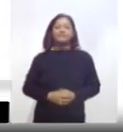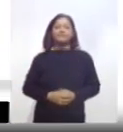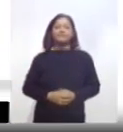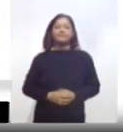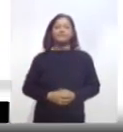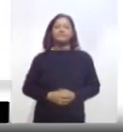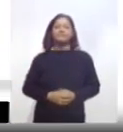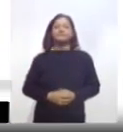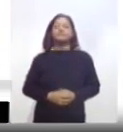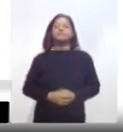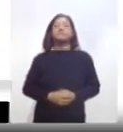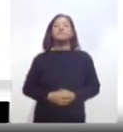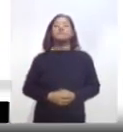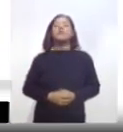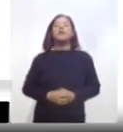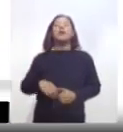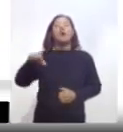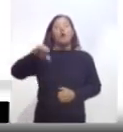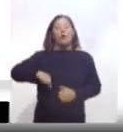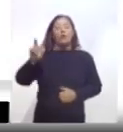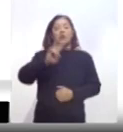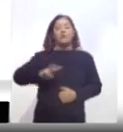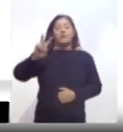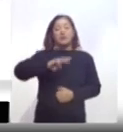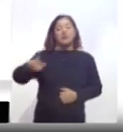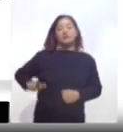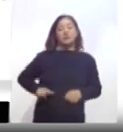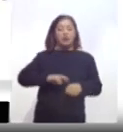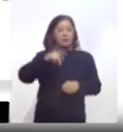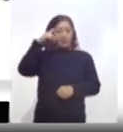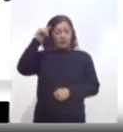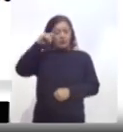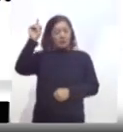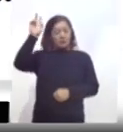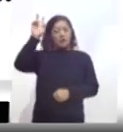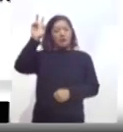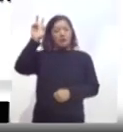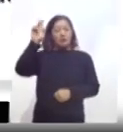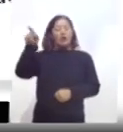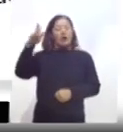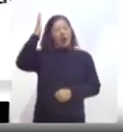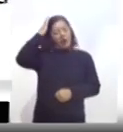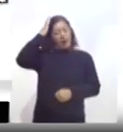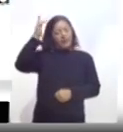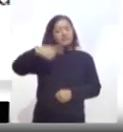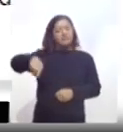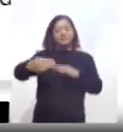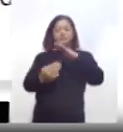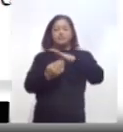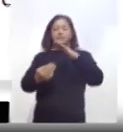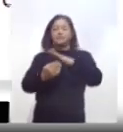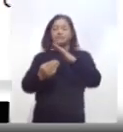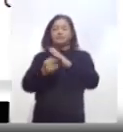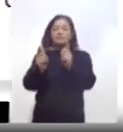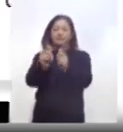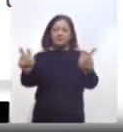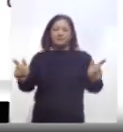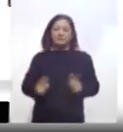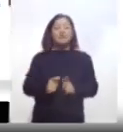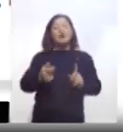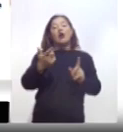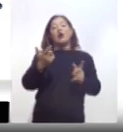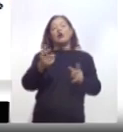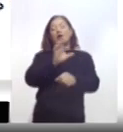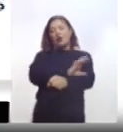Este viernes el gobernador Marco Menem encabezó la Mesa de Gobernabilidad, Seguridad y Protección Civil del Gabinete Estatal por la